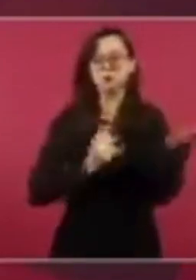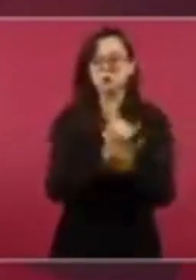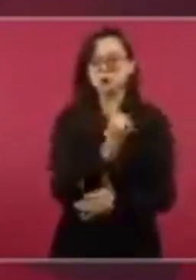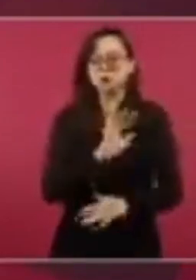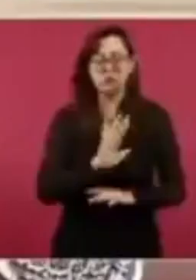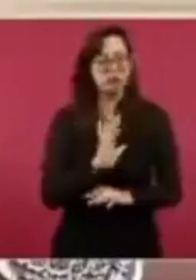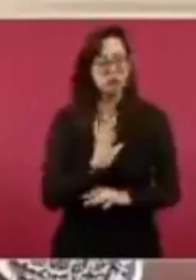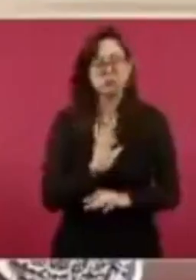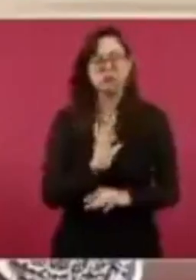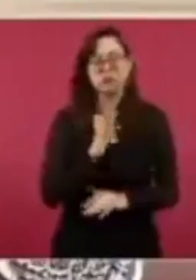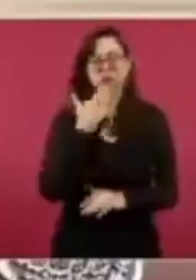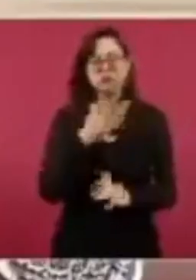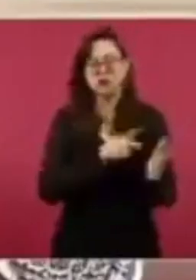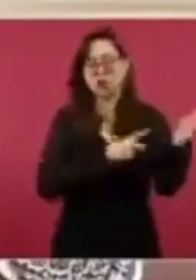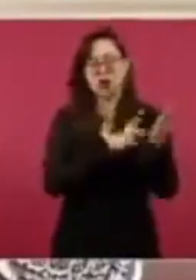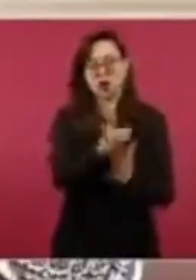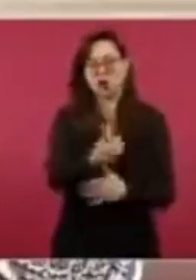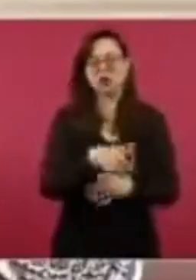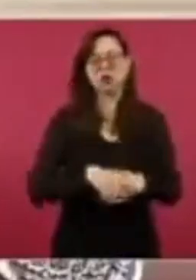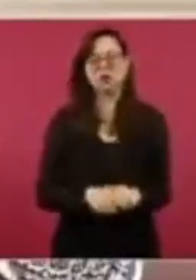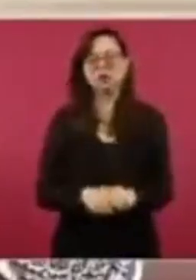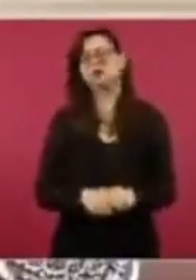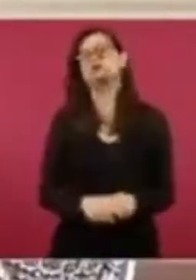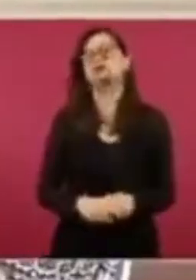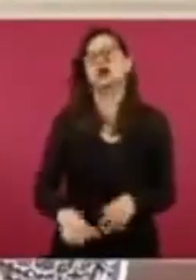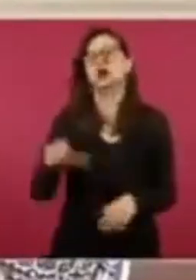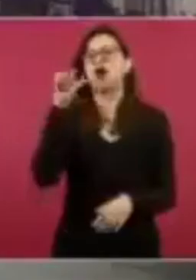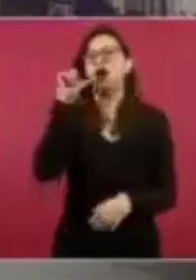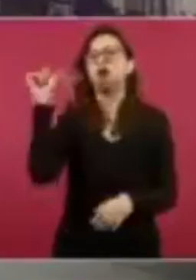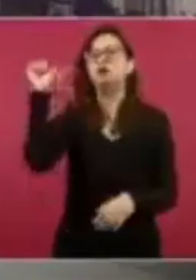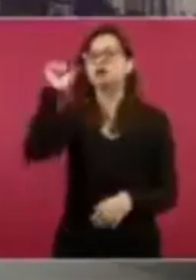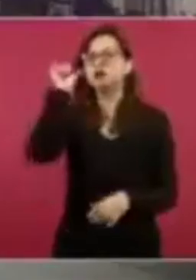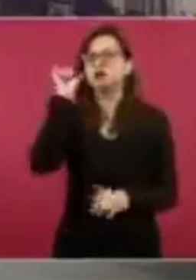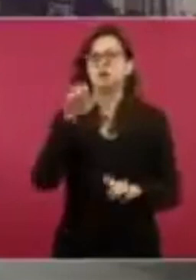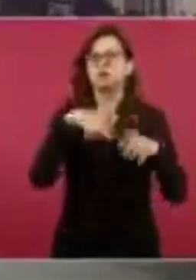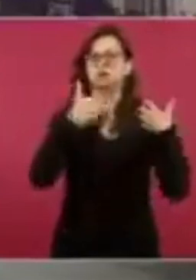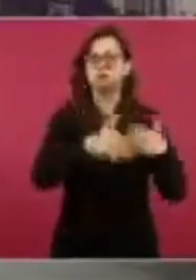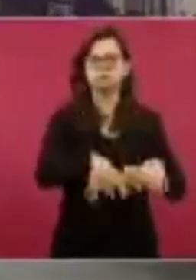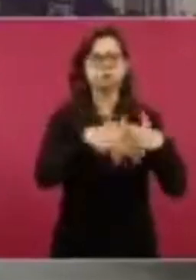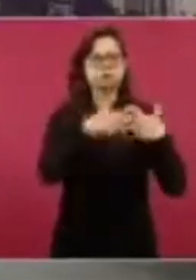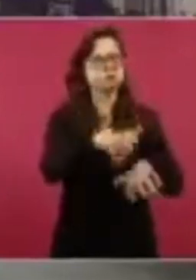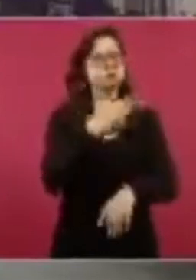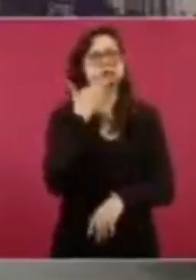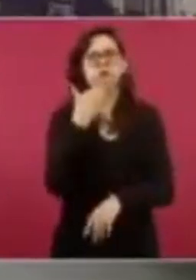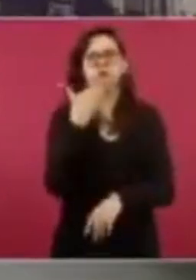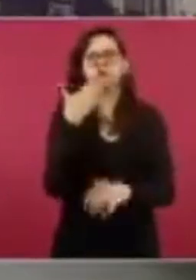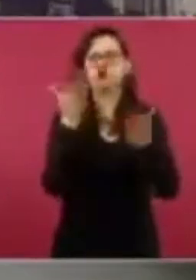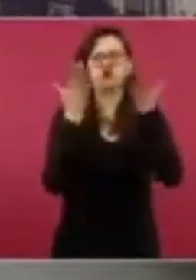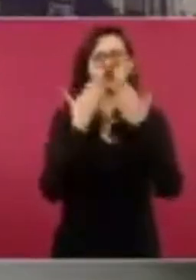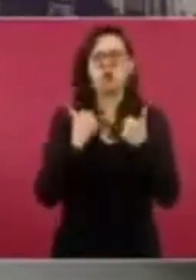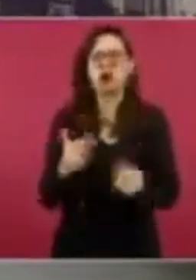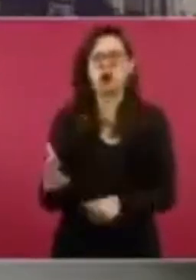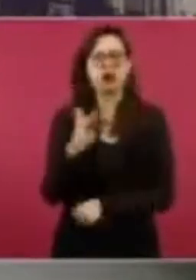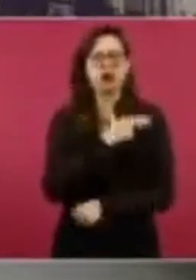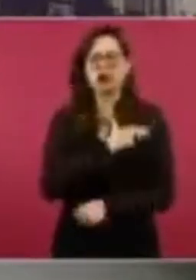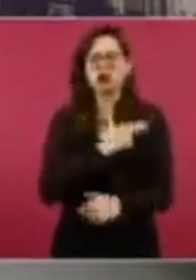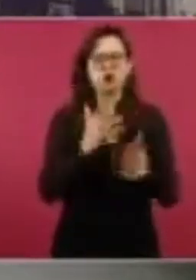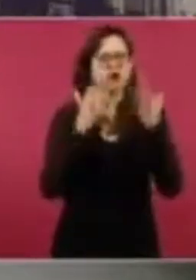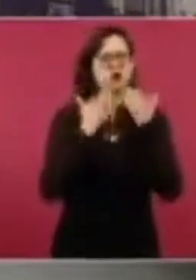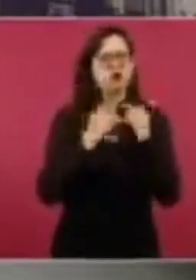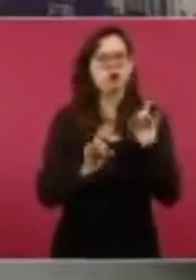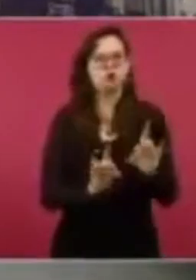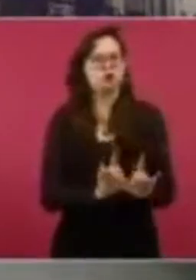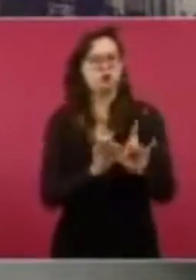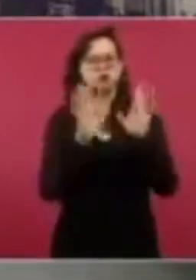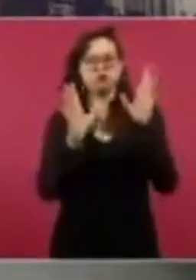algunas denuncias porque se incrementaron los